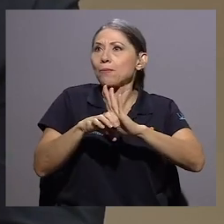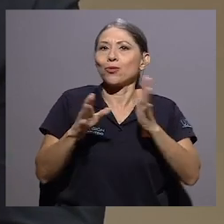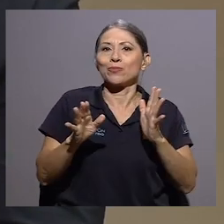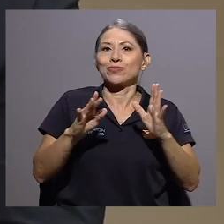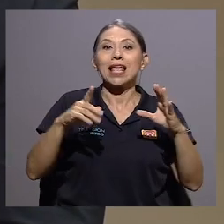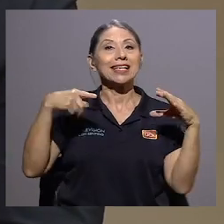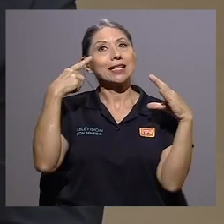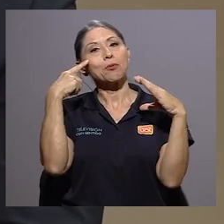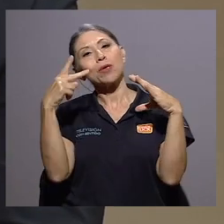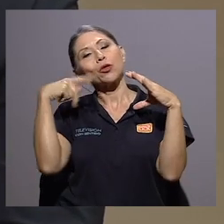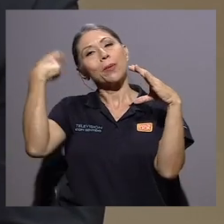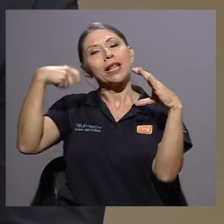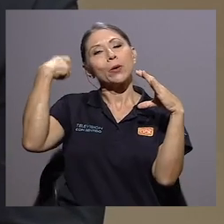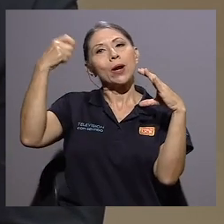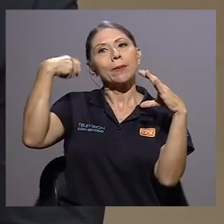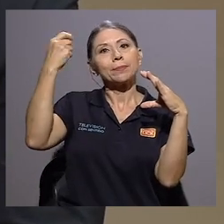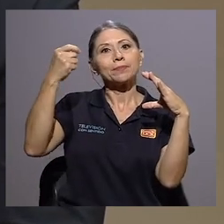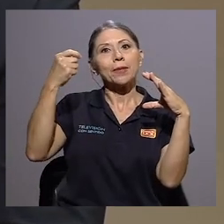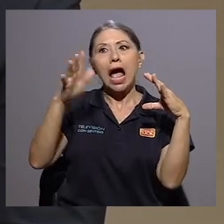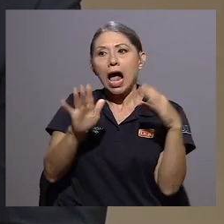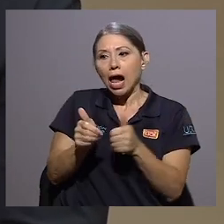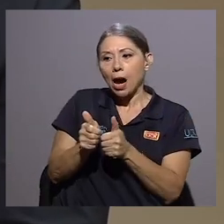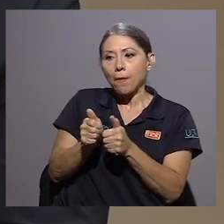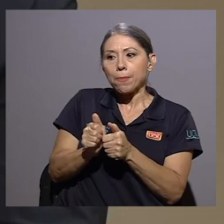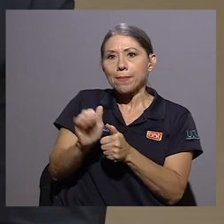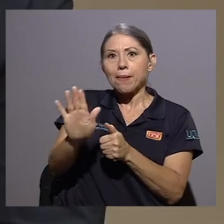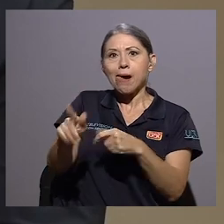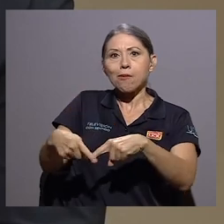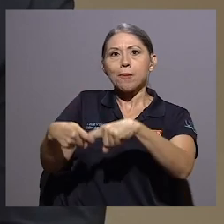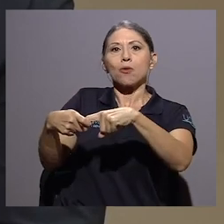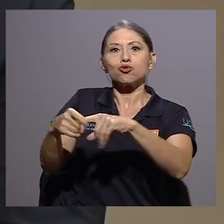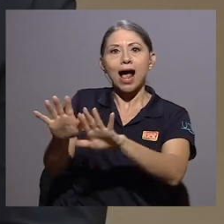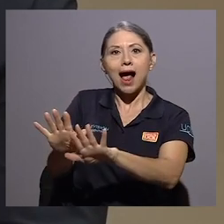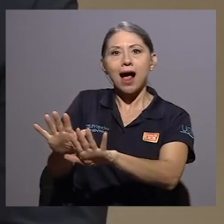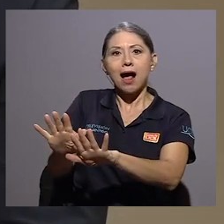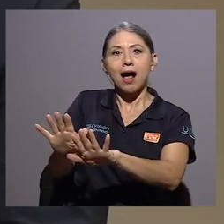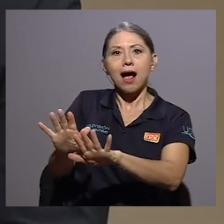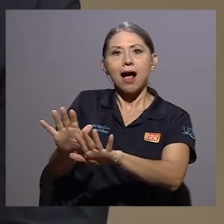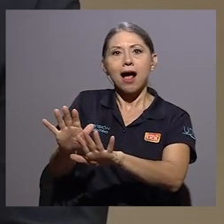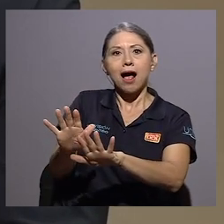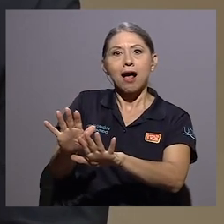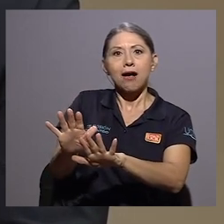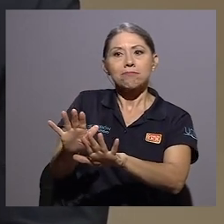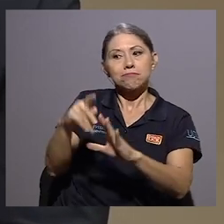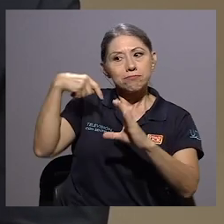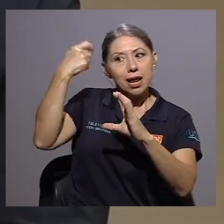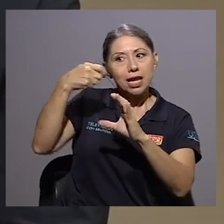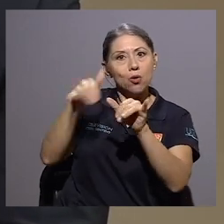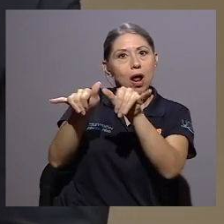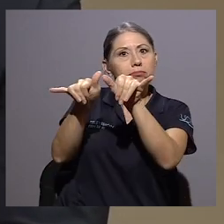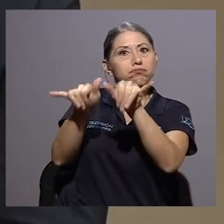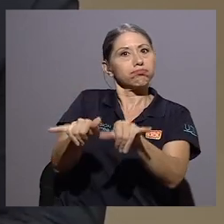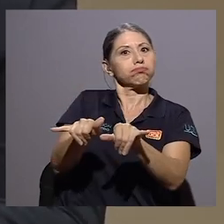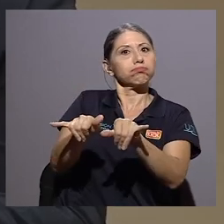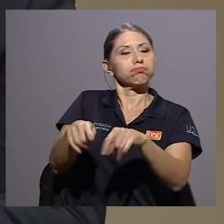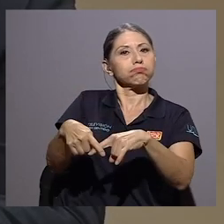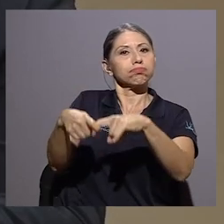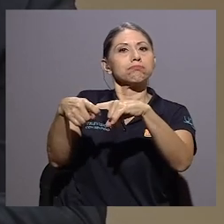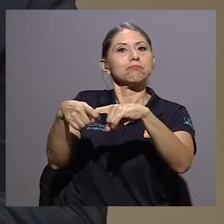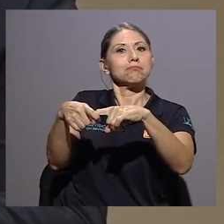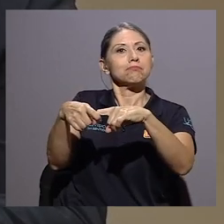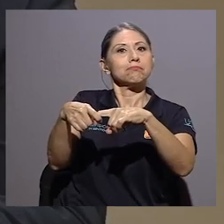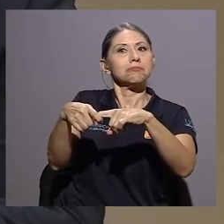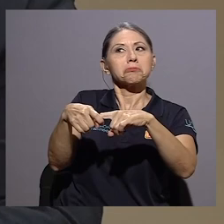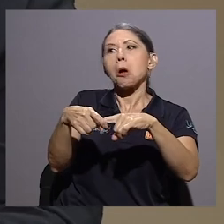es como ponerle una pausa a la película que nosotros estamos viendo. Pongo pausa, la